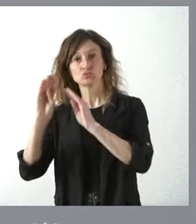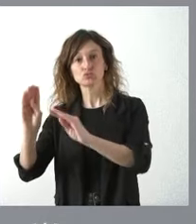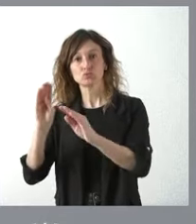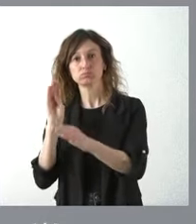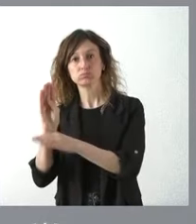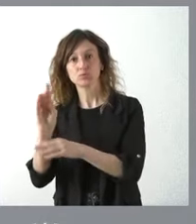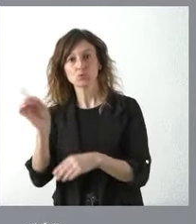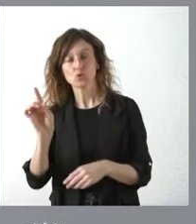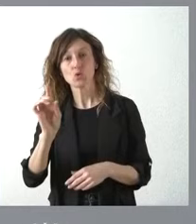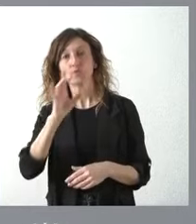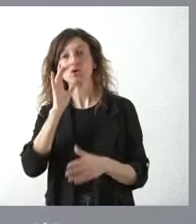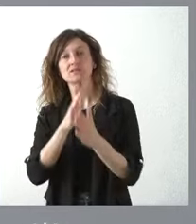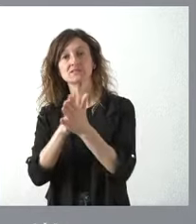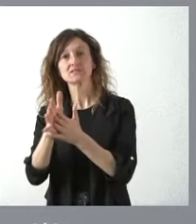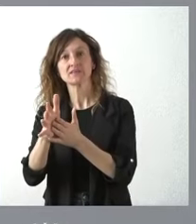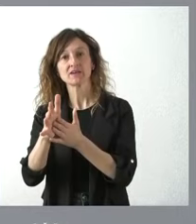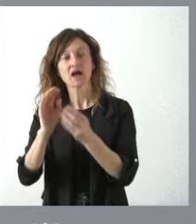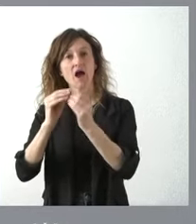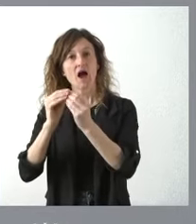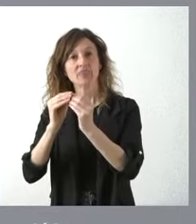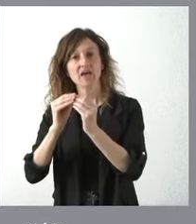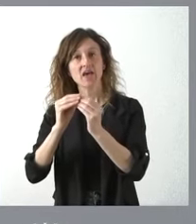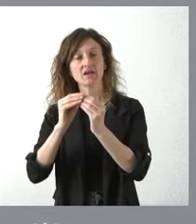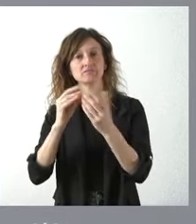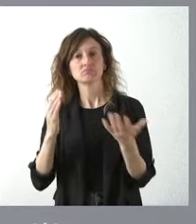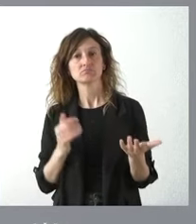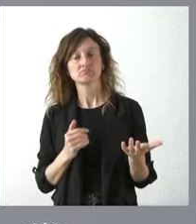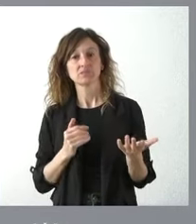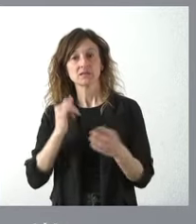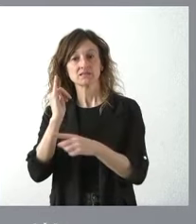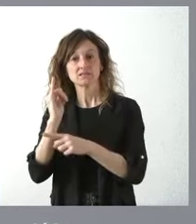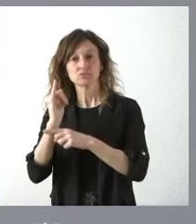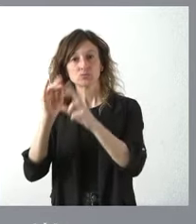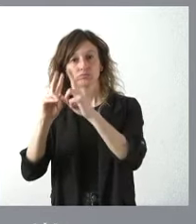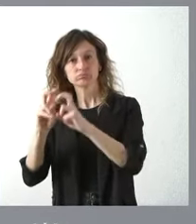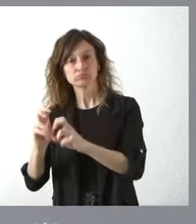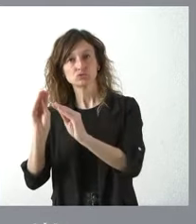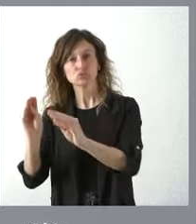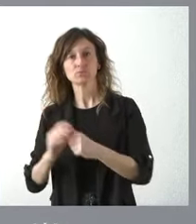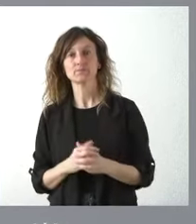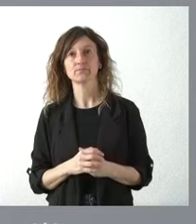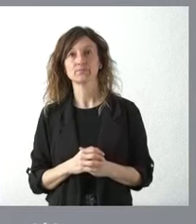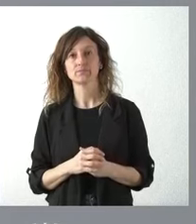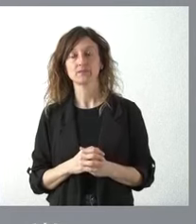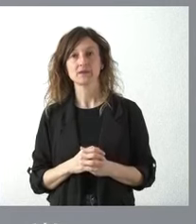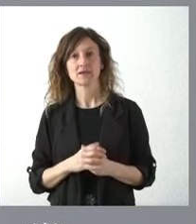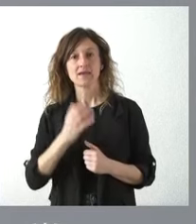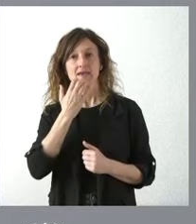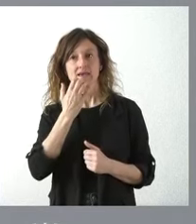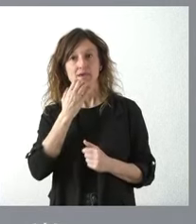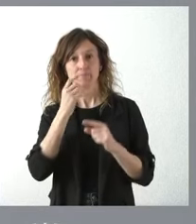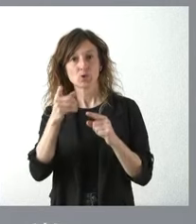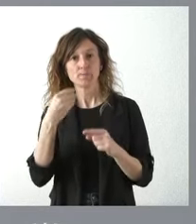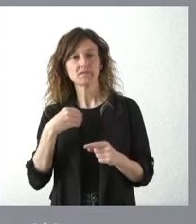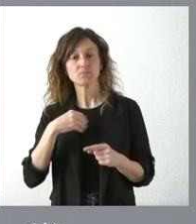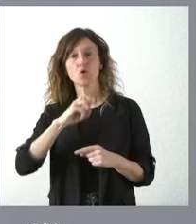subvencionamos lo cual nos significa que no se pueda desarrollar por parte de esa institución pongo por caso este ejemplo o puedo poner cualquier otra